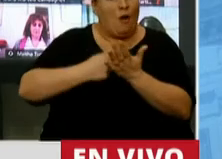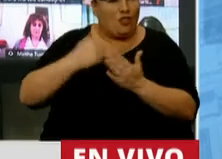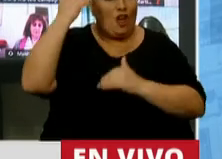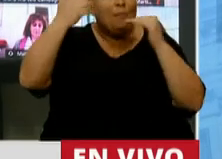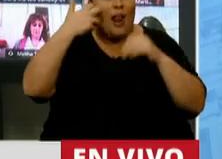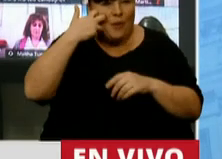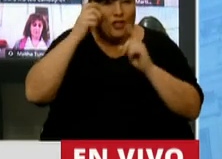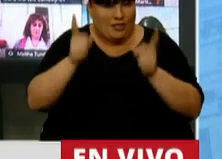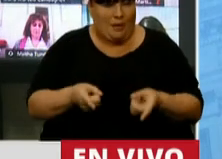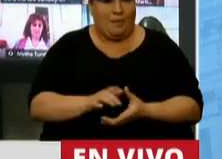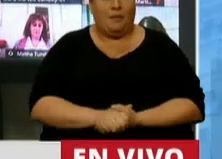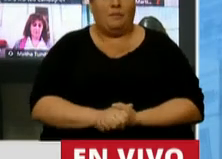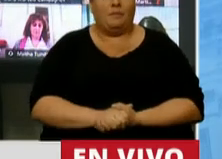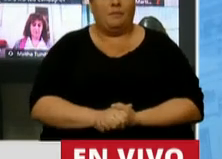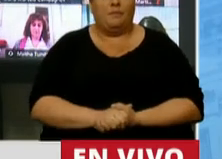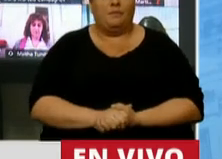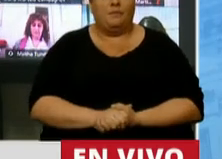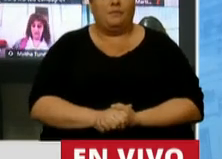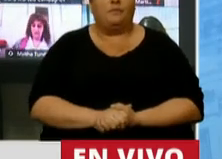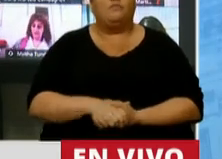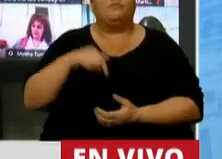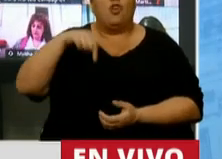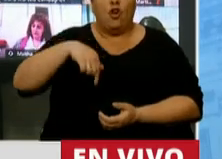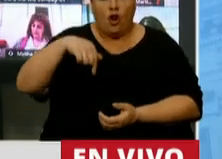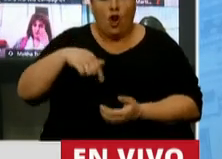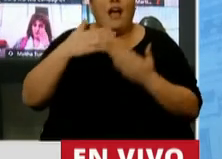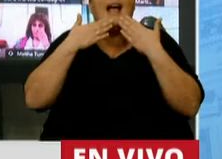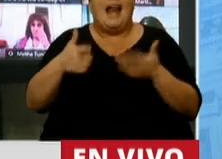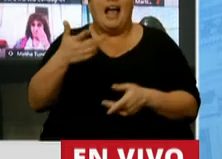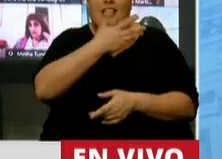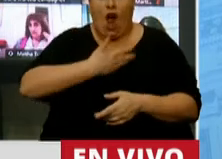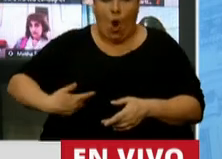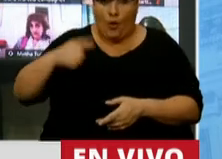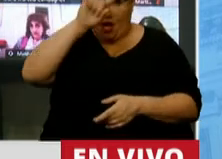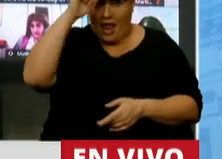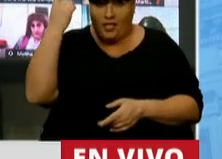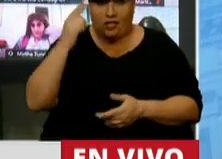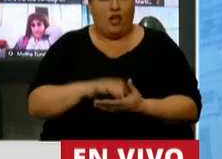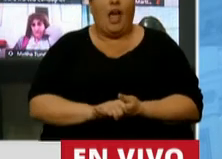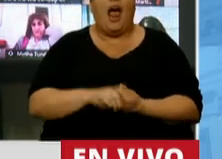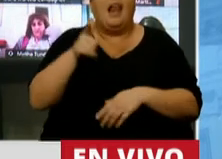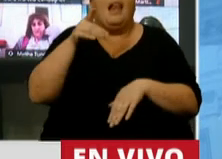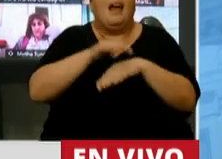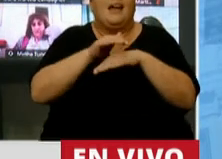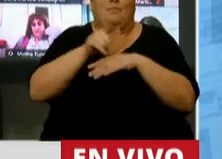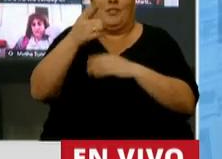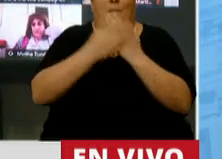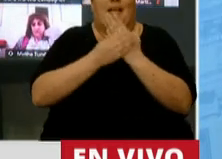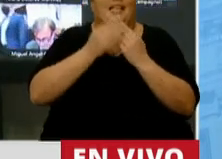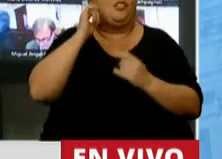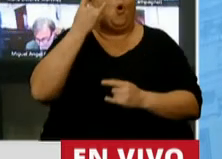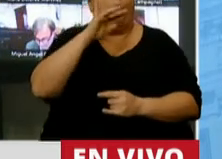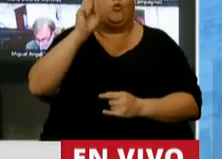adultos mayores. Y hoy, gracias a este gobierno nacional y en manos del ministro